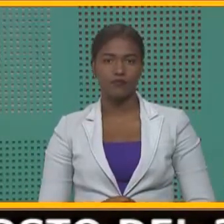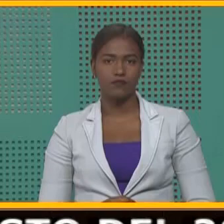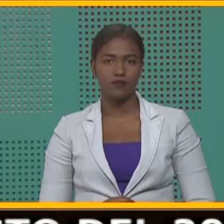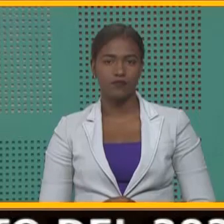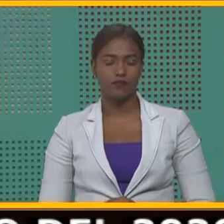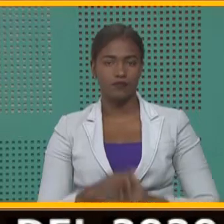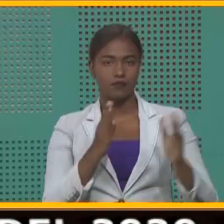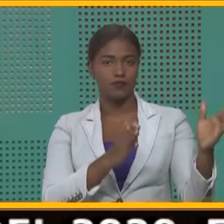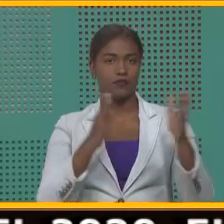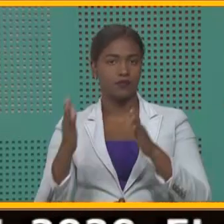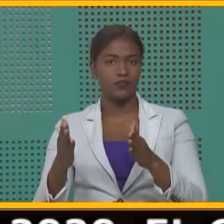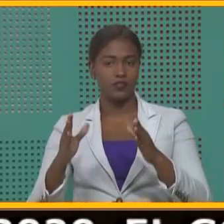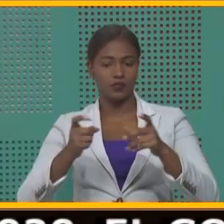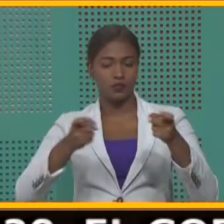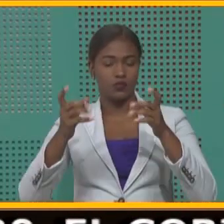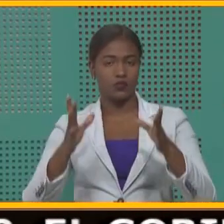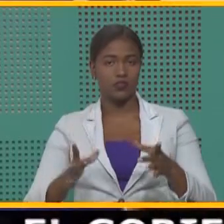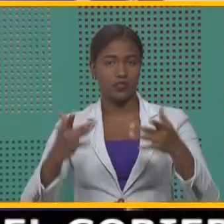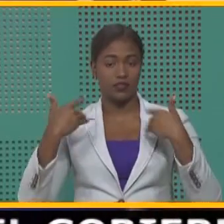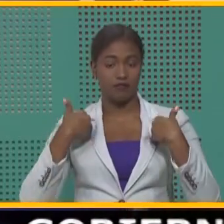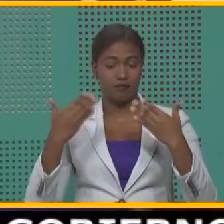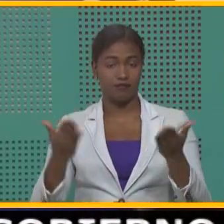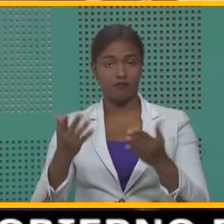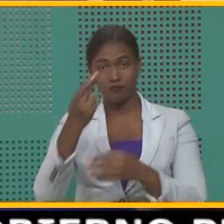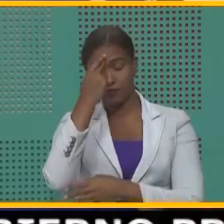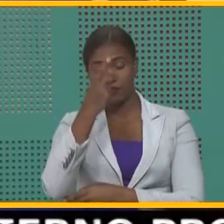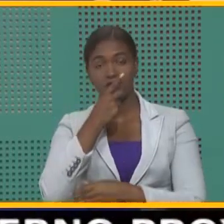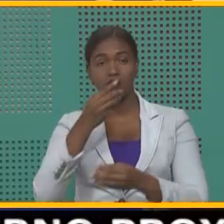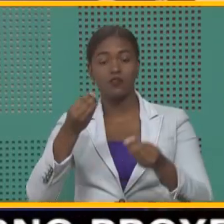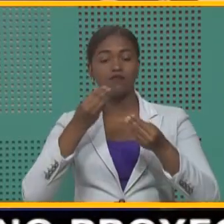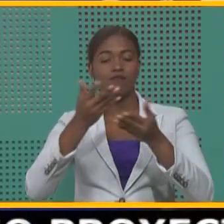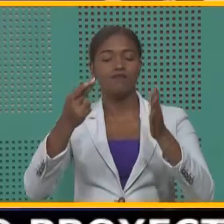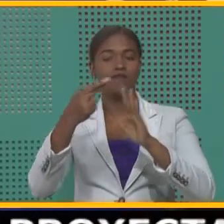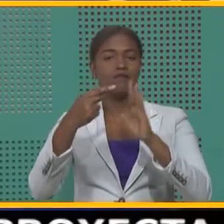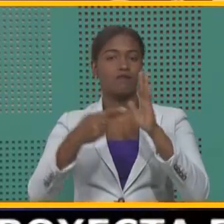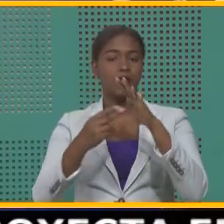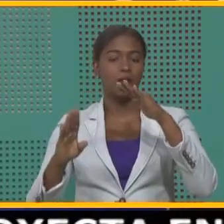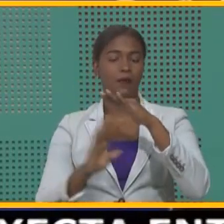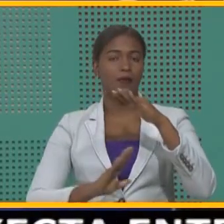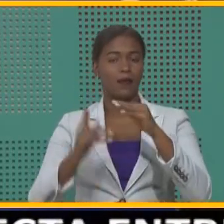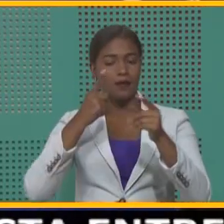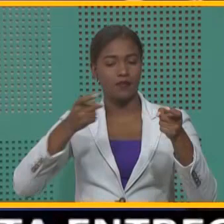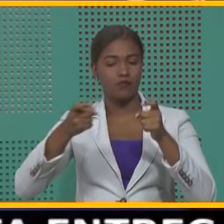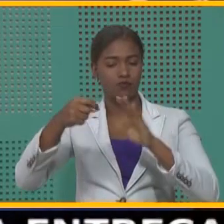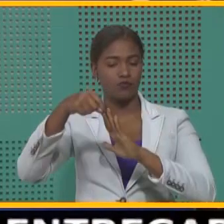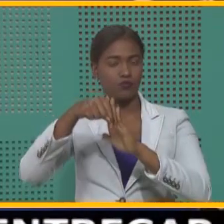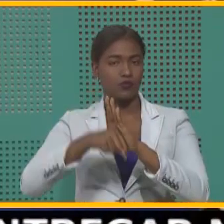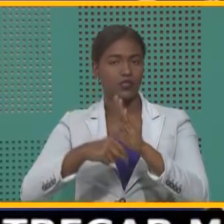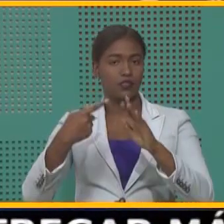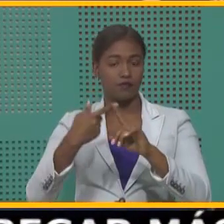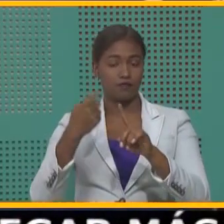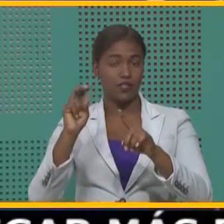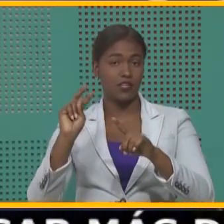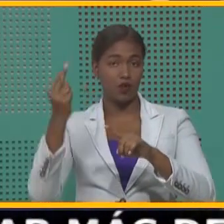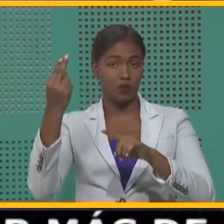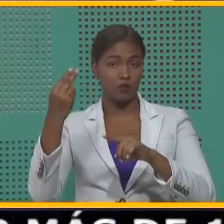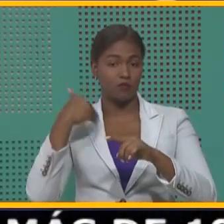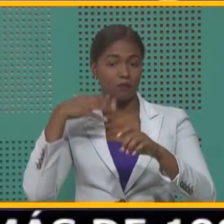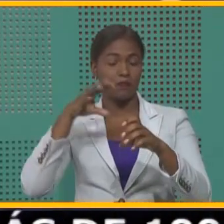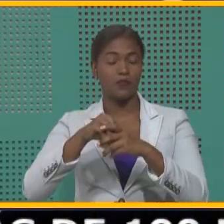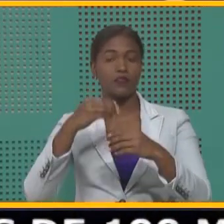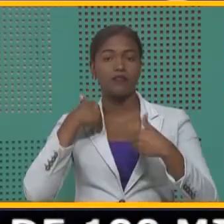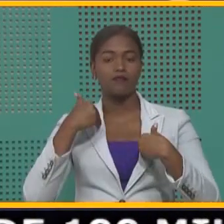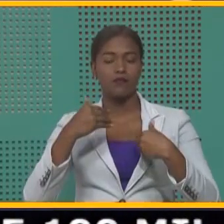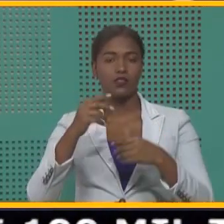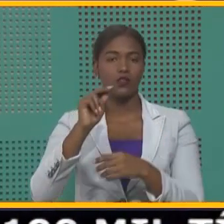En otro orden, la Contraloría General de la República emitió las normas básicas de control interno de segundo grado, basadas en la